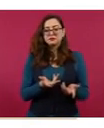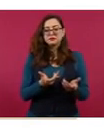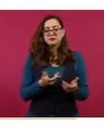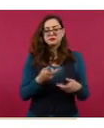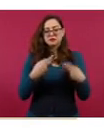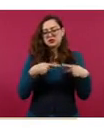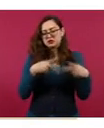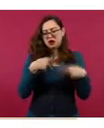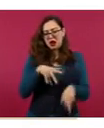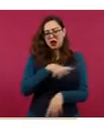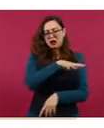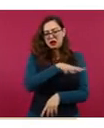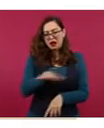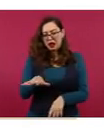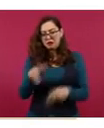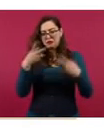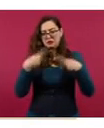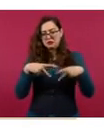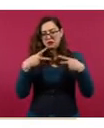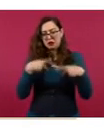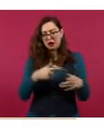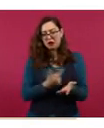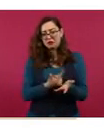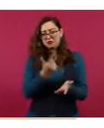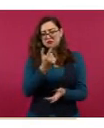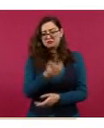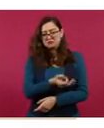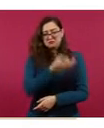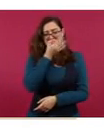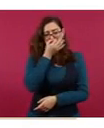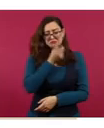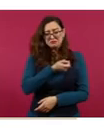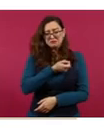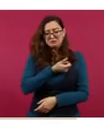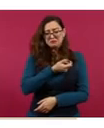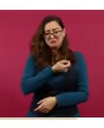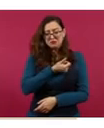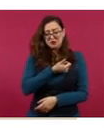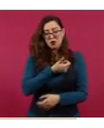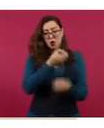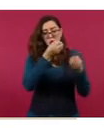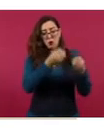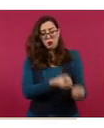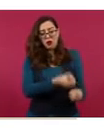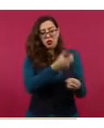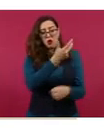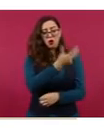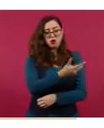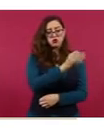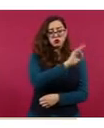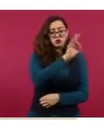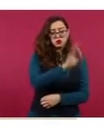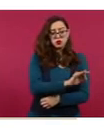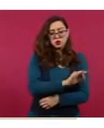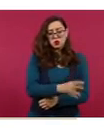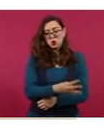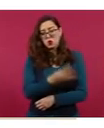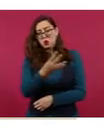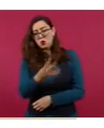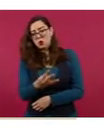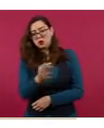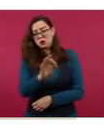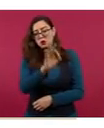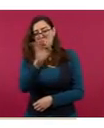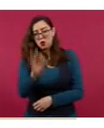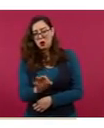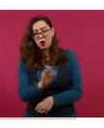críticos como cuidados generales. Llegamos a un punto máximo de 8 y 4 por ciento respectivamente y ahora estamos en